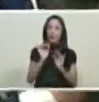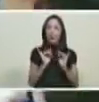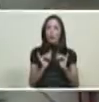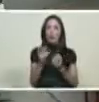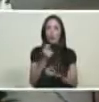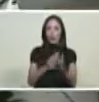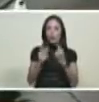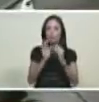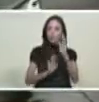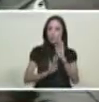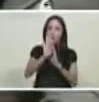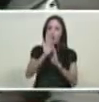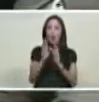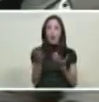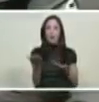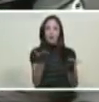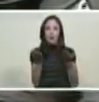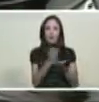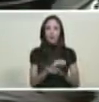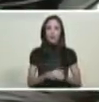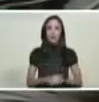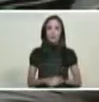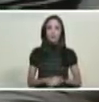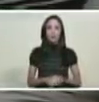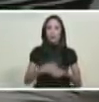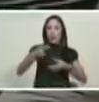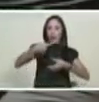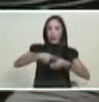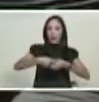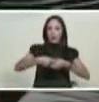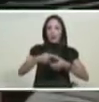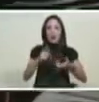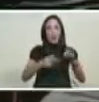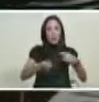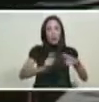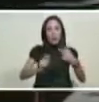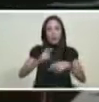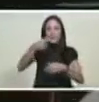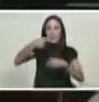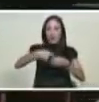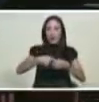inversión y el servicio de gas y la exportación de gas